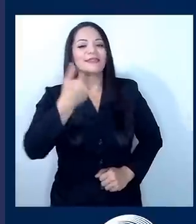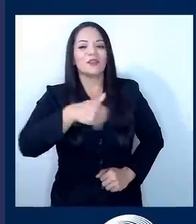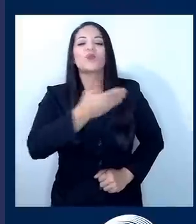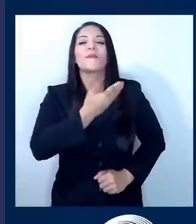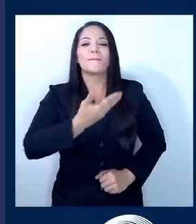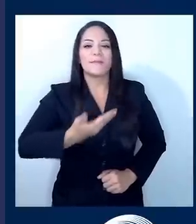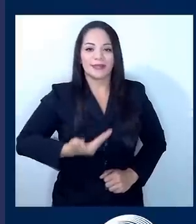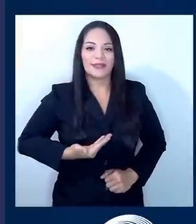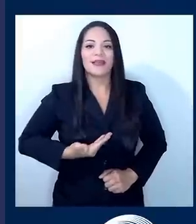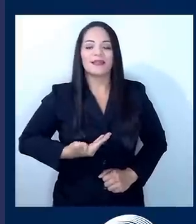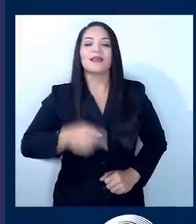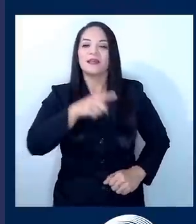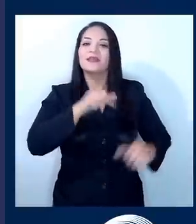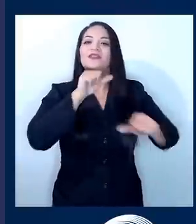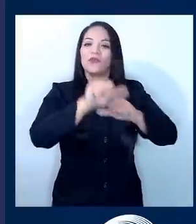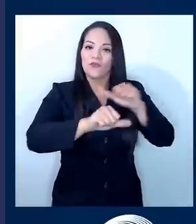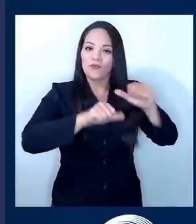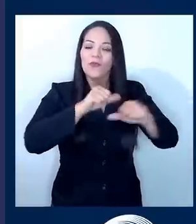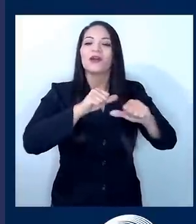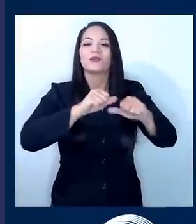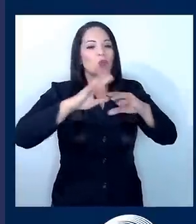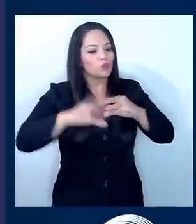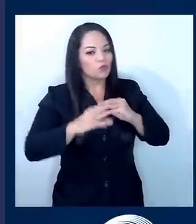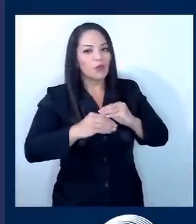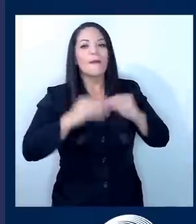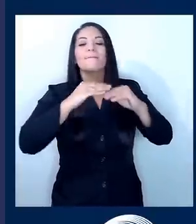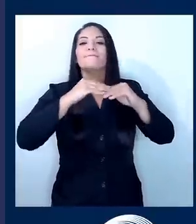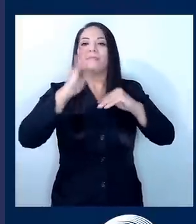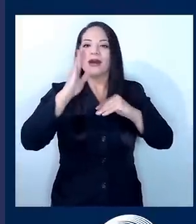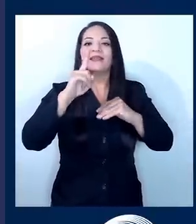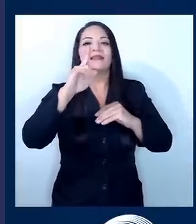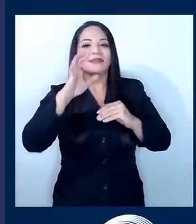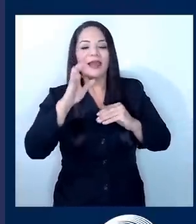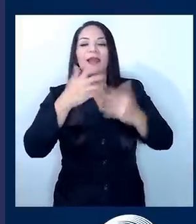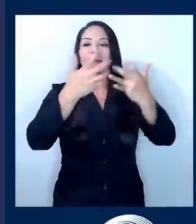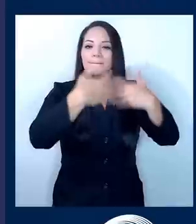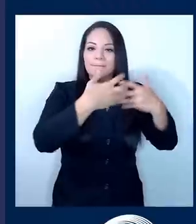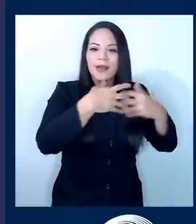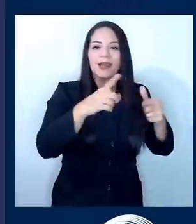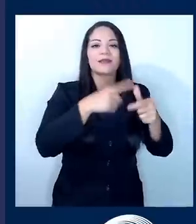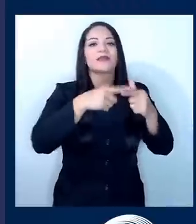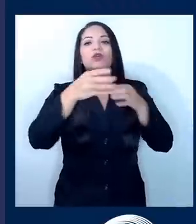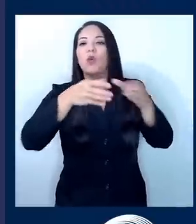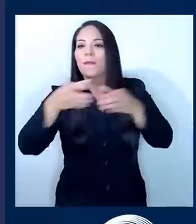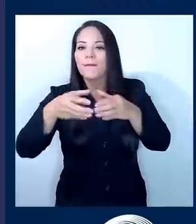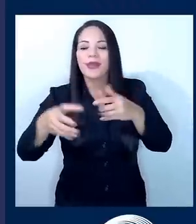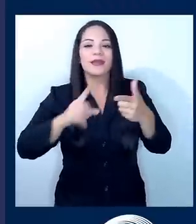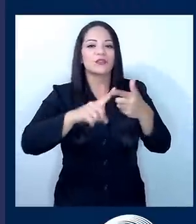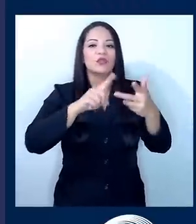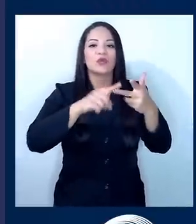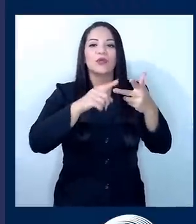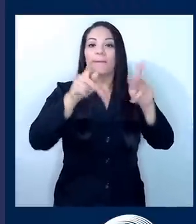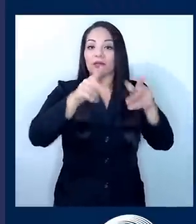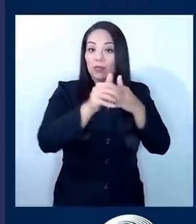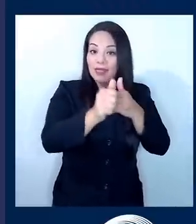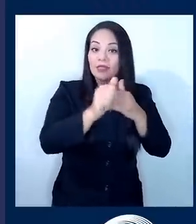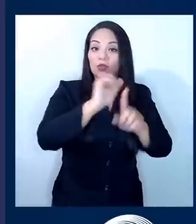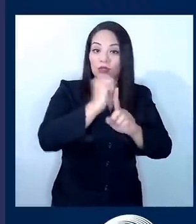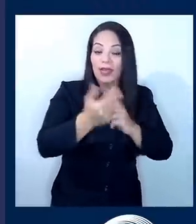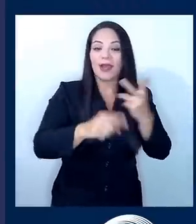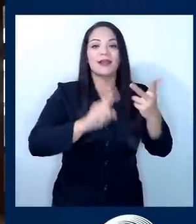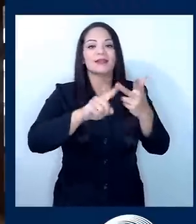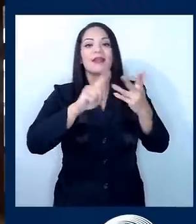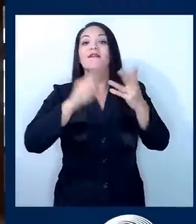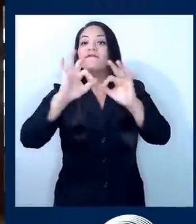A este esfuerzo, vea, se sumaron más de 100 empresas y comercios, líderes sociales, familias,